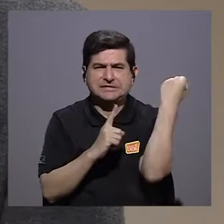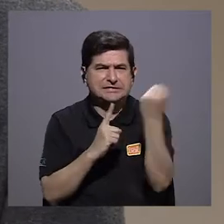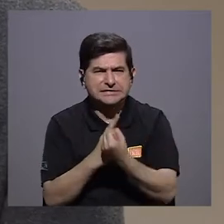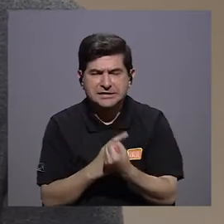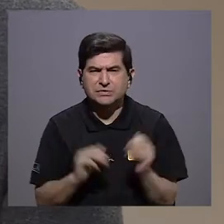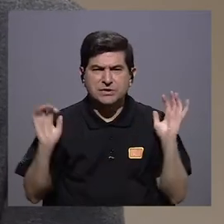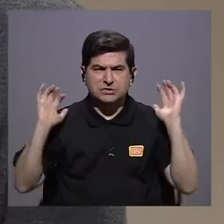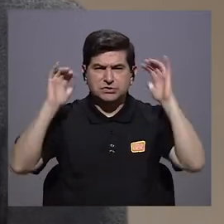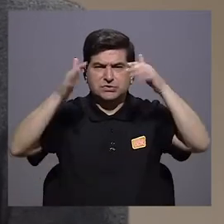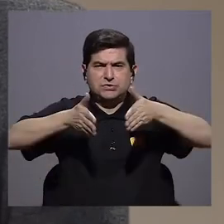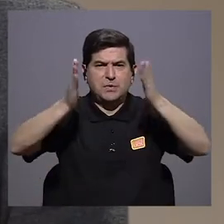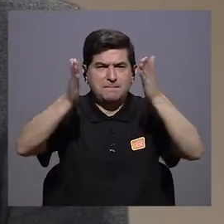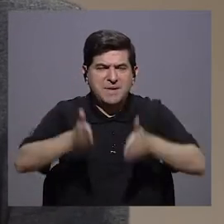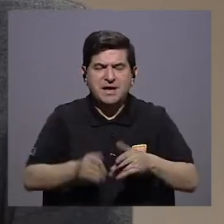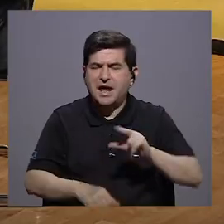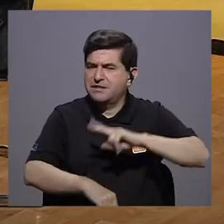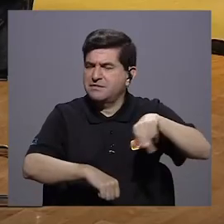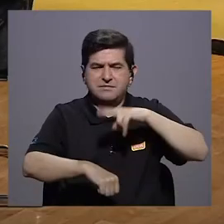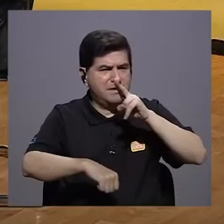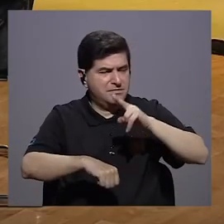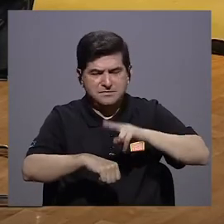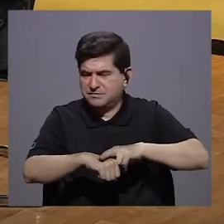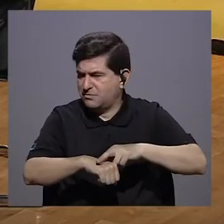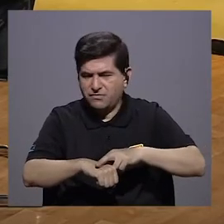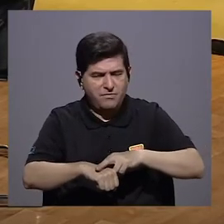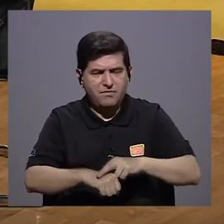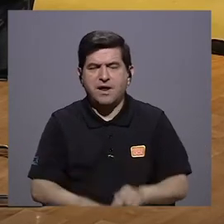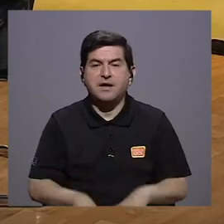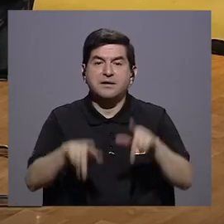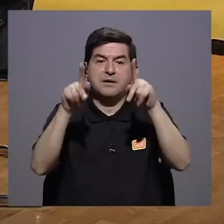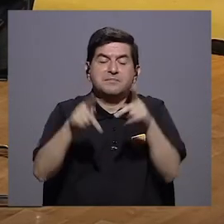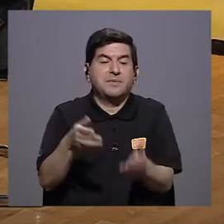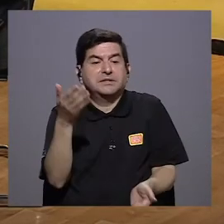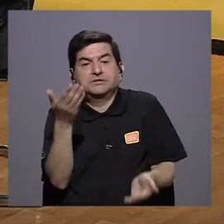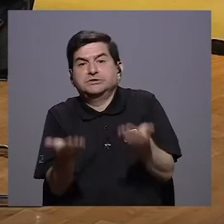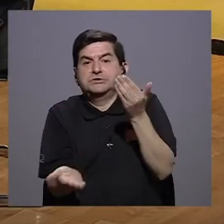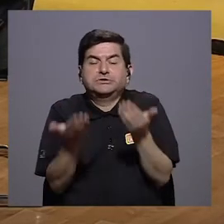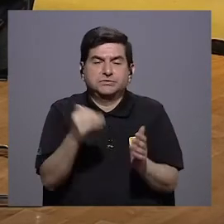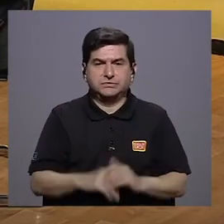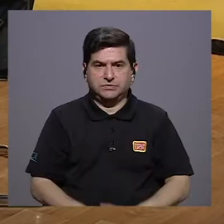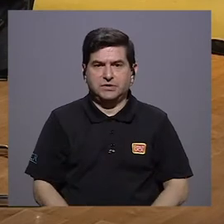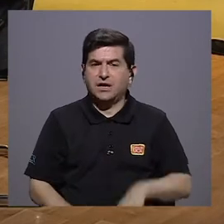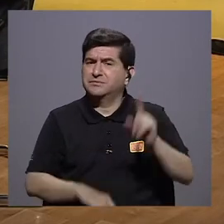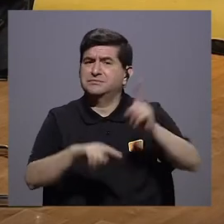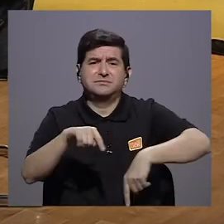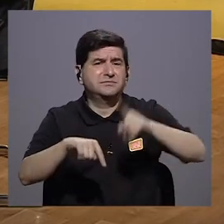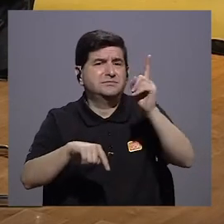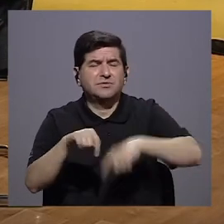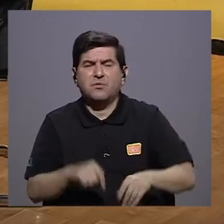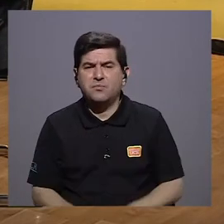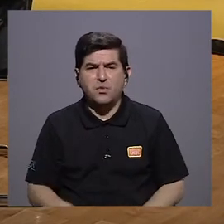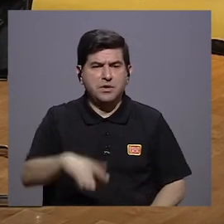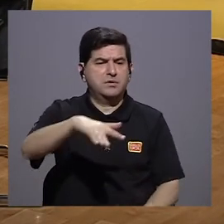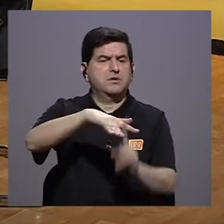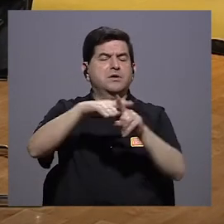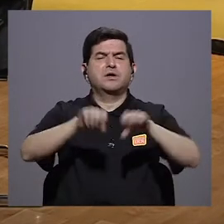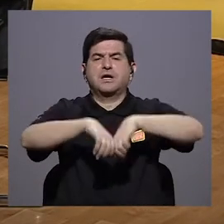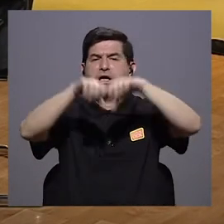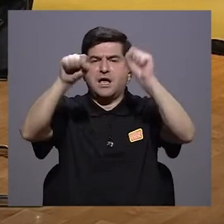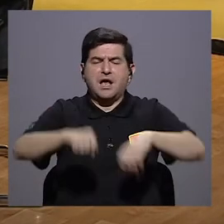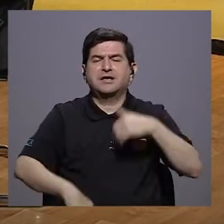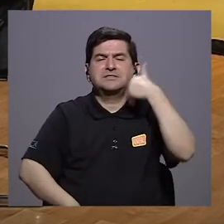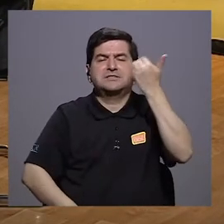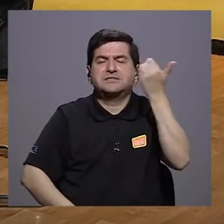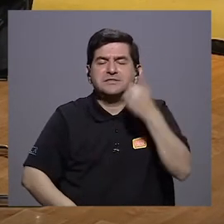de migración un poco irregular o irregular. Aquellas personas que tal vez no pueden ser visibilizadas por el sistema tan